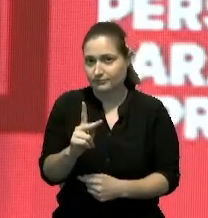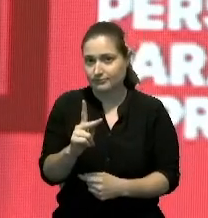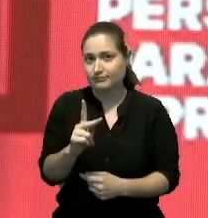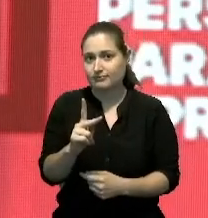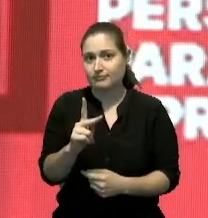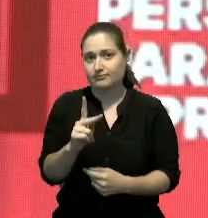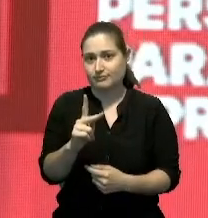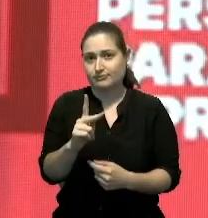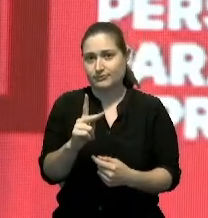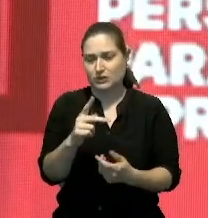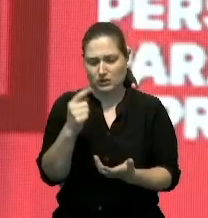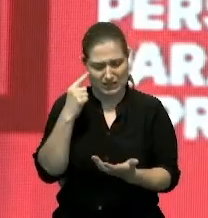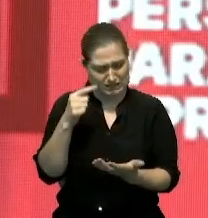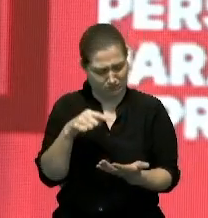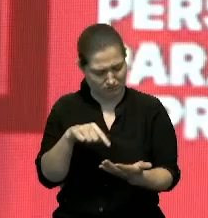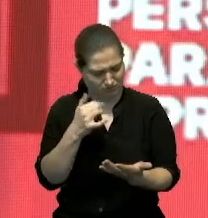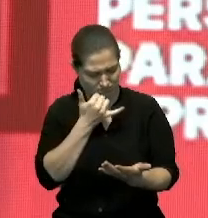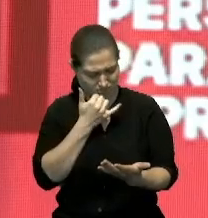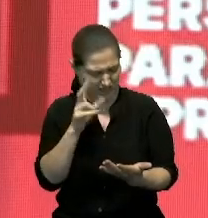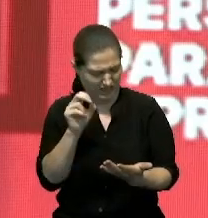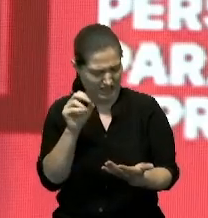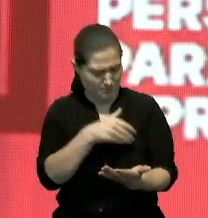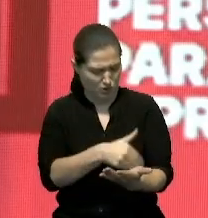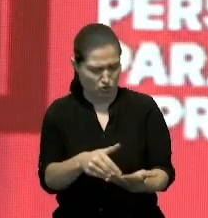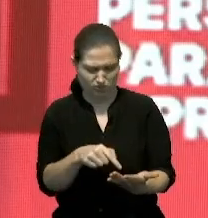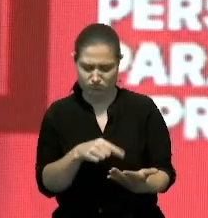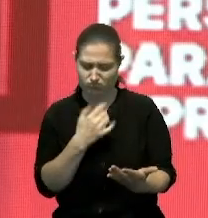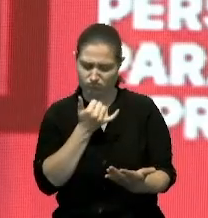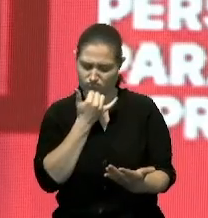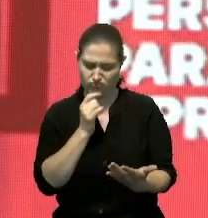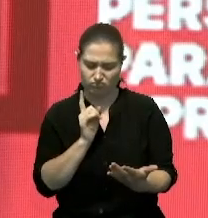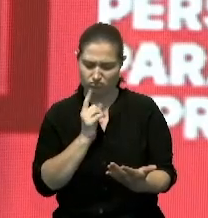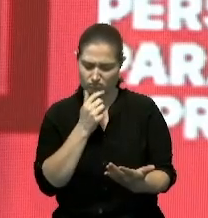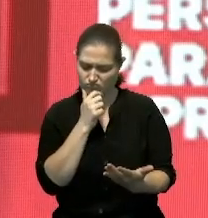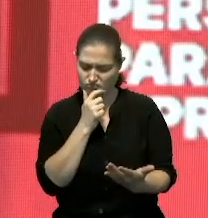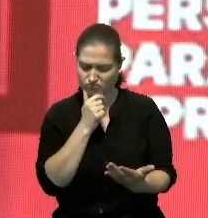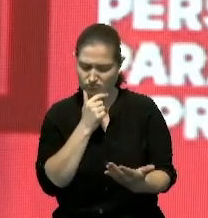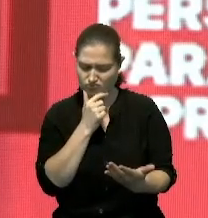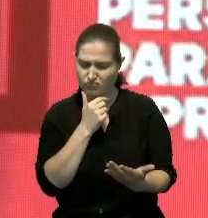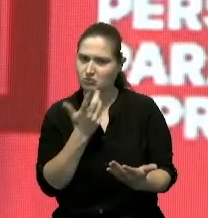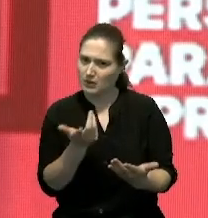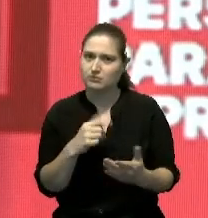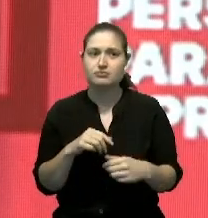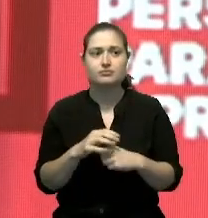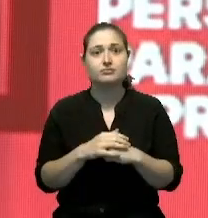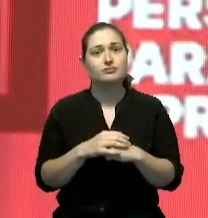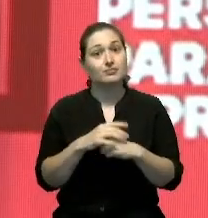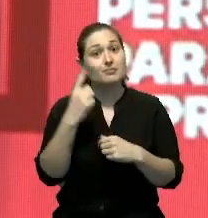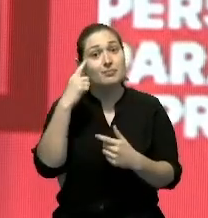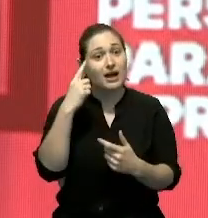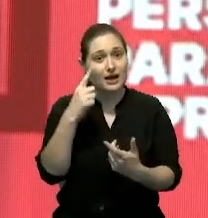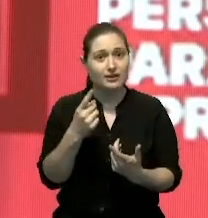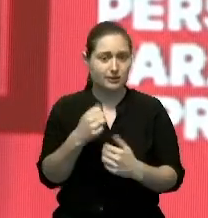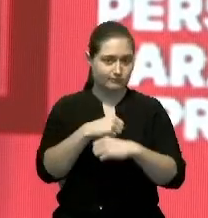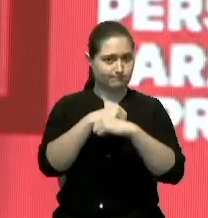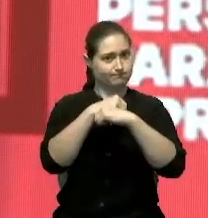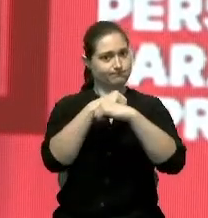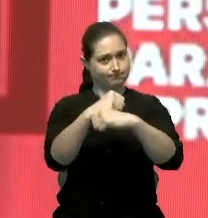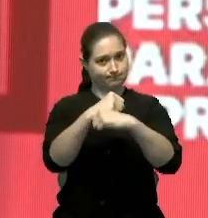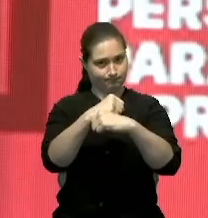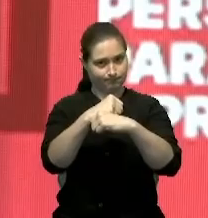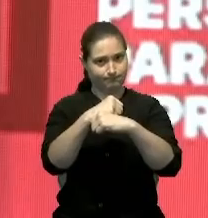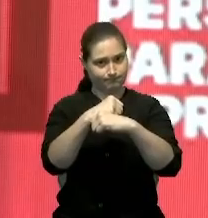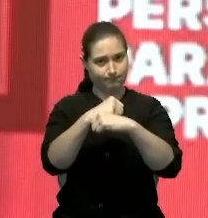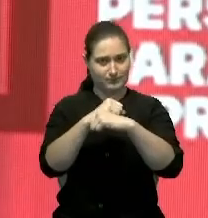de ser, aquí debe haber un error, debe ser 30 millones, para áreas clave como seguridad y respuesta a desastres, entre otros.